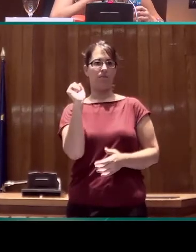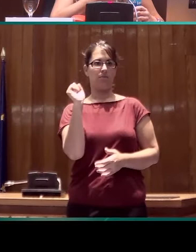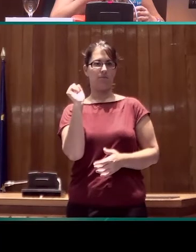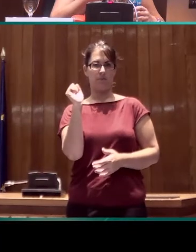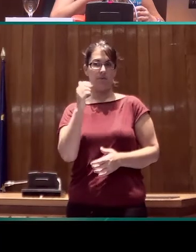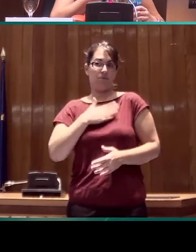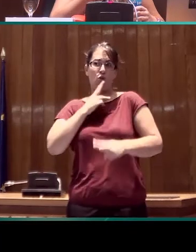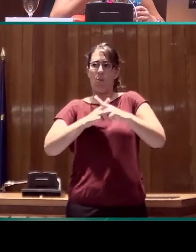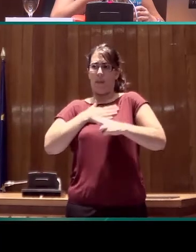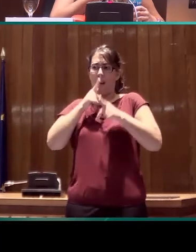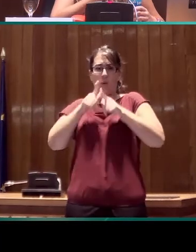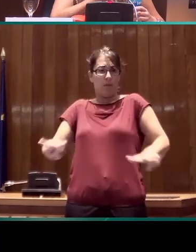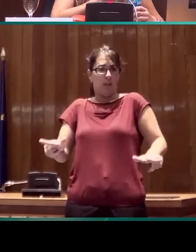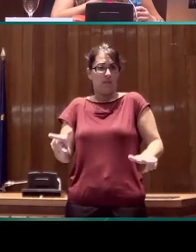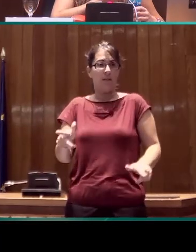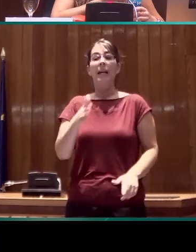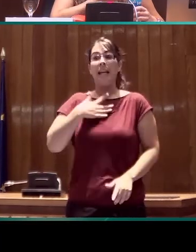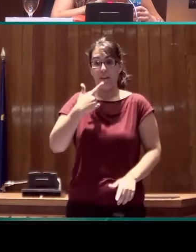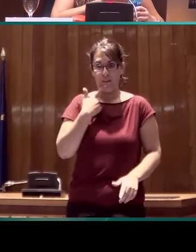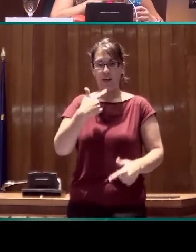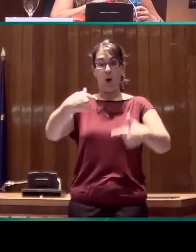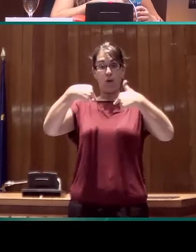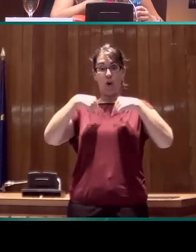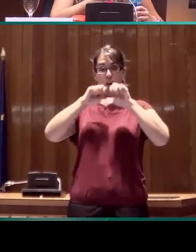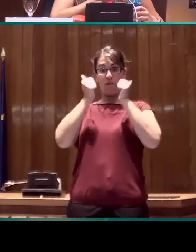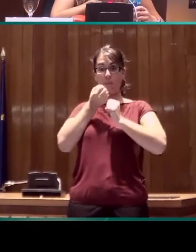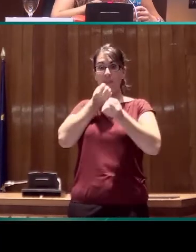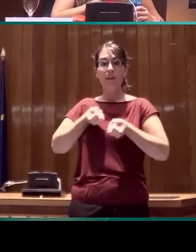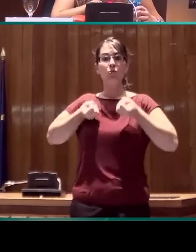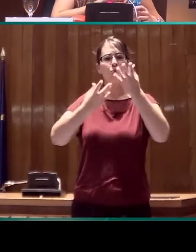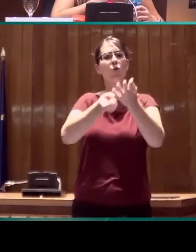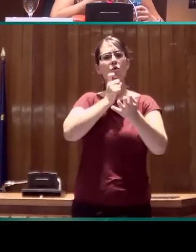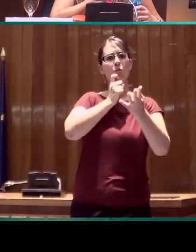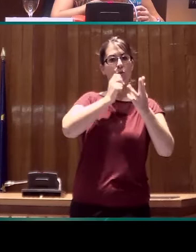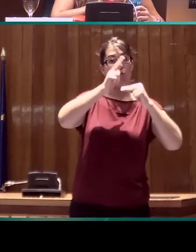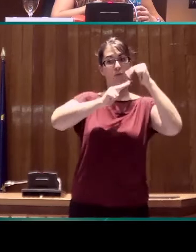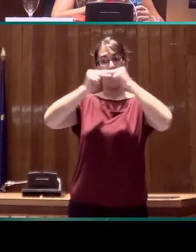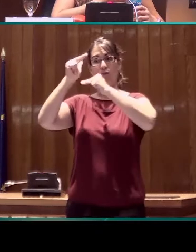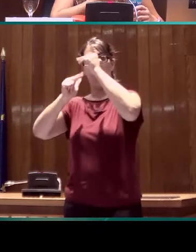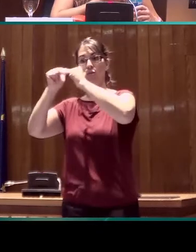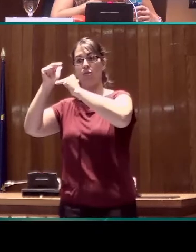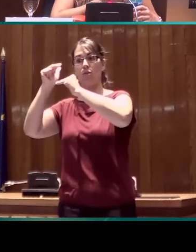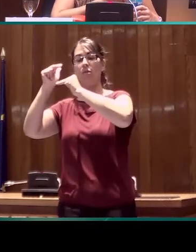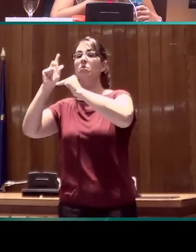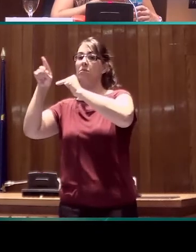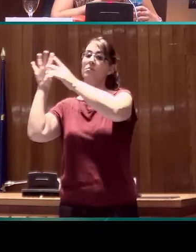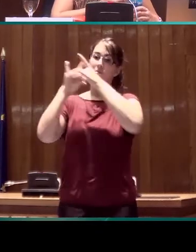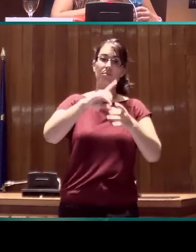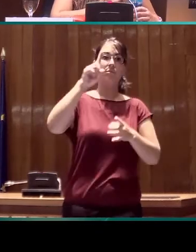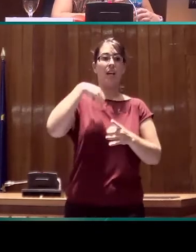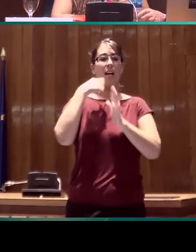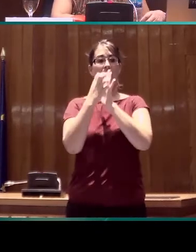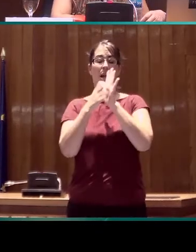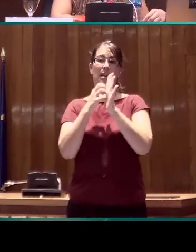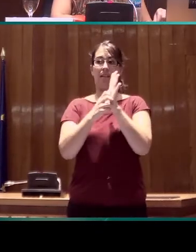en que diseñamos el discurso afecta, en último término, a la gramática, en un proceso conocido